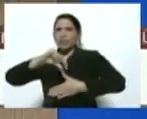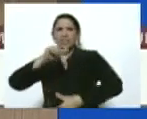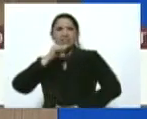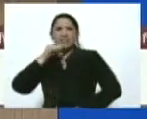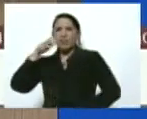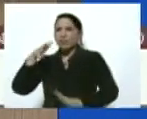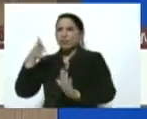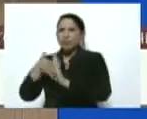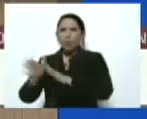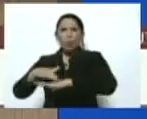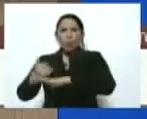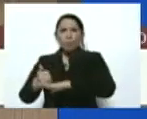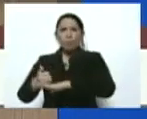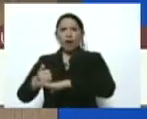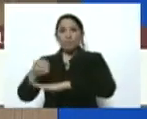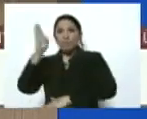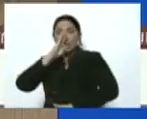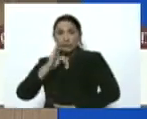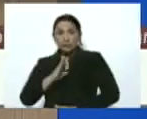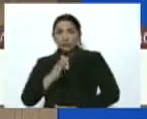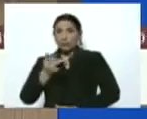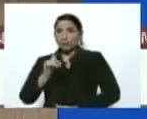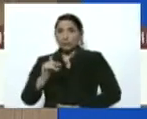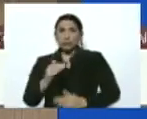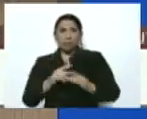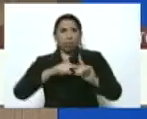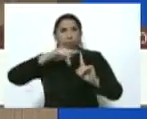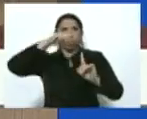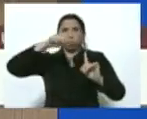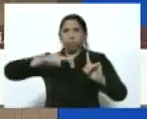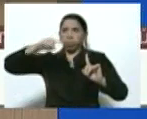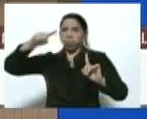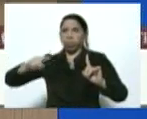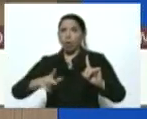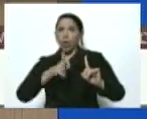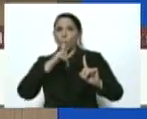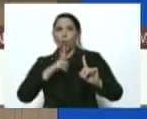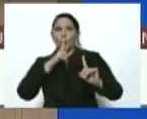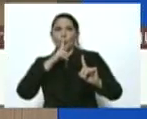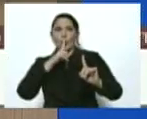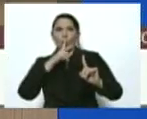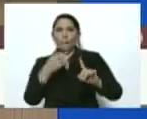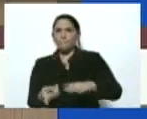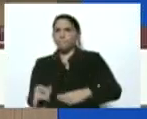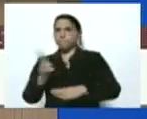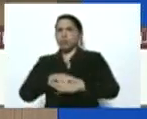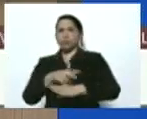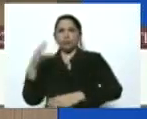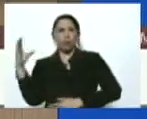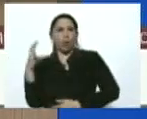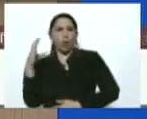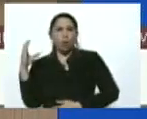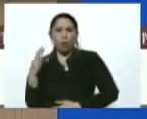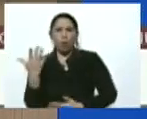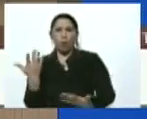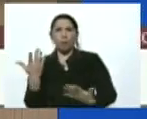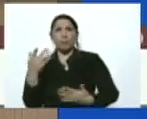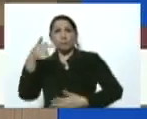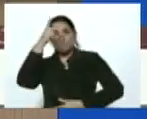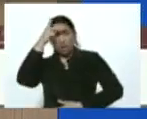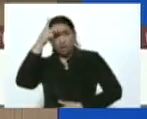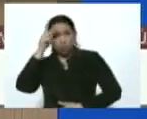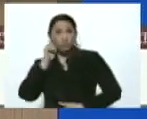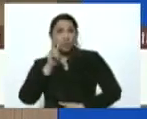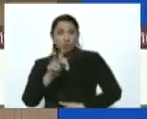y están curvas exponenciales de crecimiento donde se duplica diariamente en Colombia en Perú